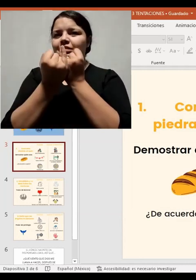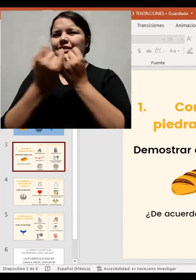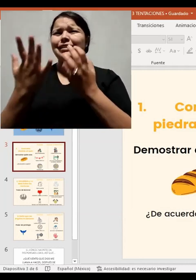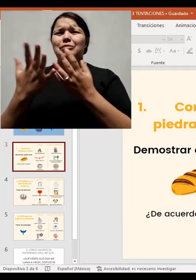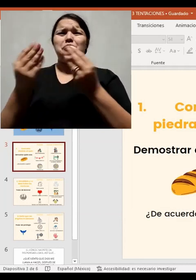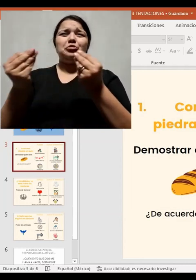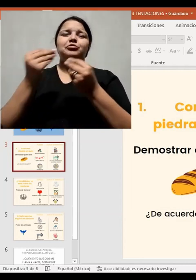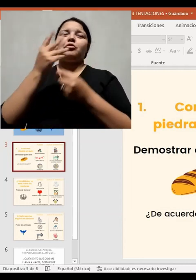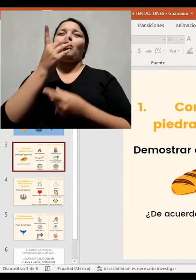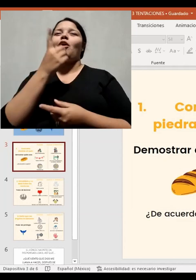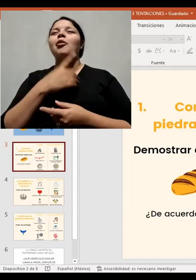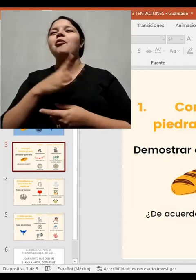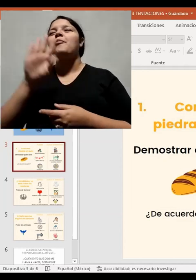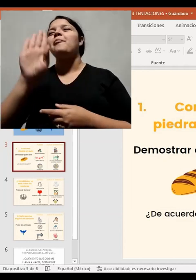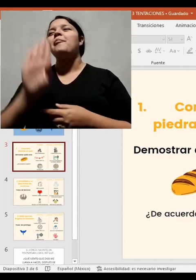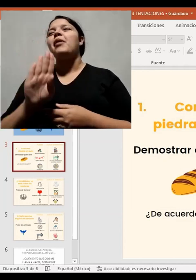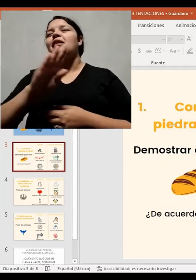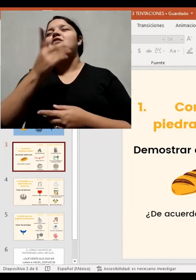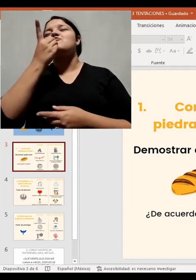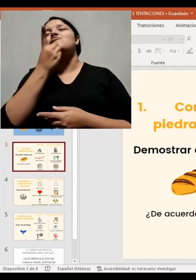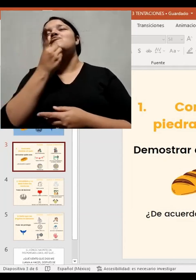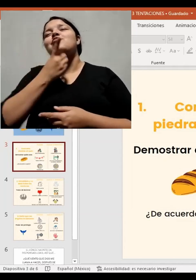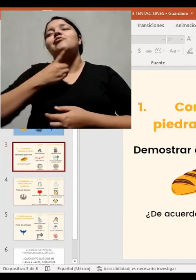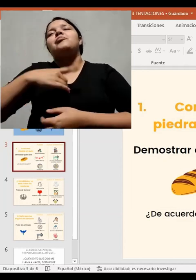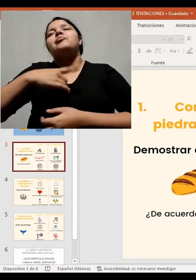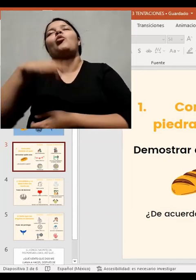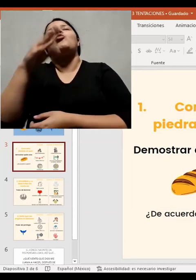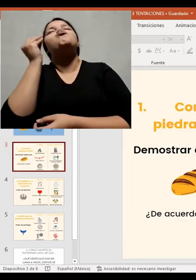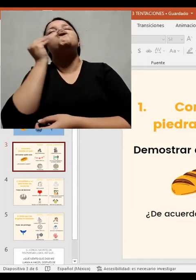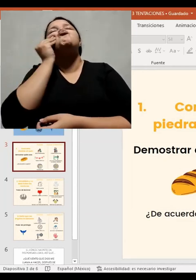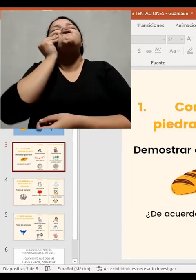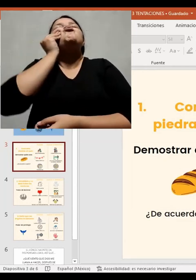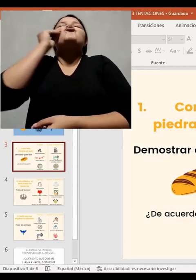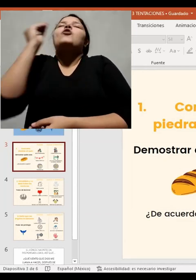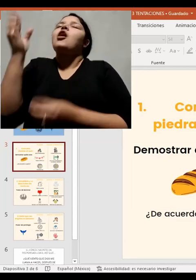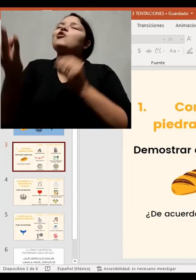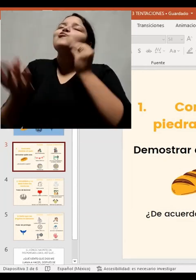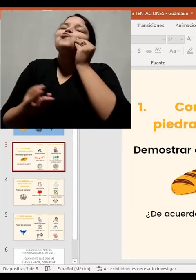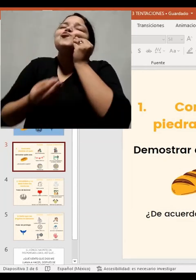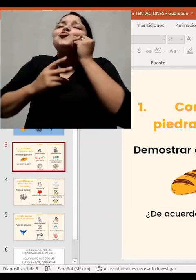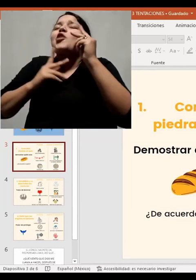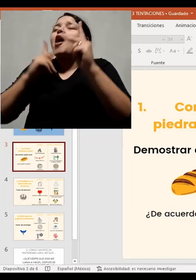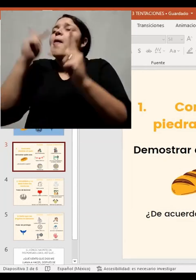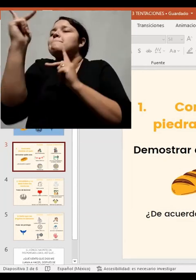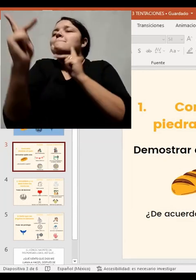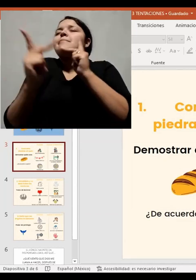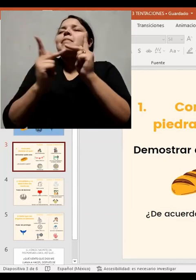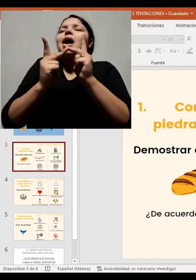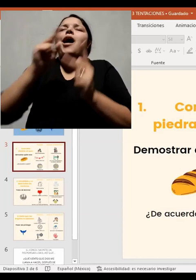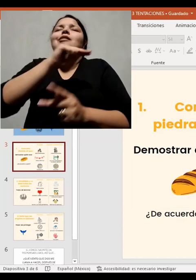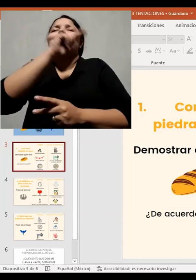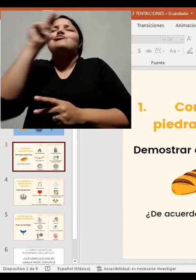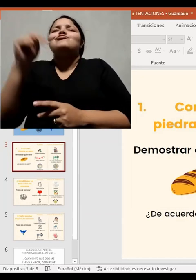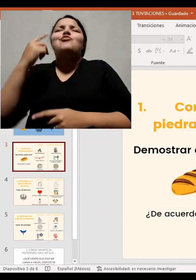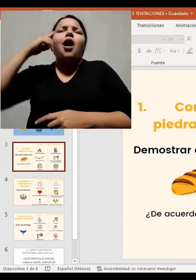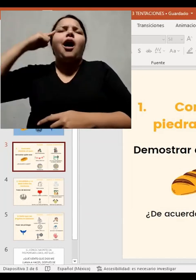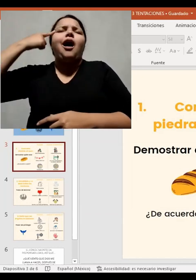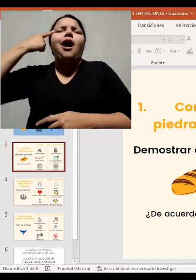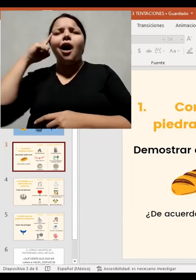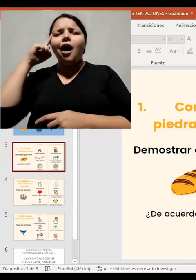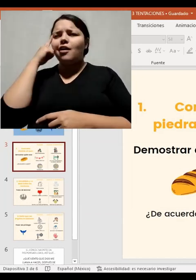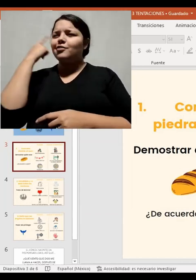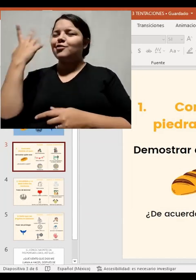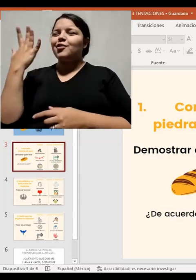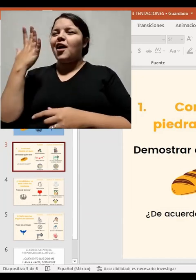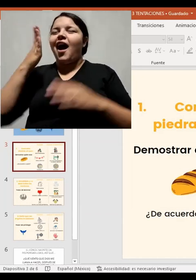dulzura, ¿no? Vemos parejas perfectas, parejas que nunca se enojan, parejas que salen adelante, parejas,